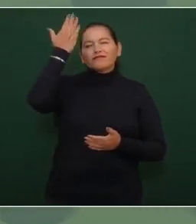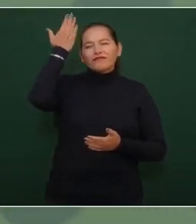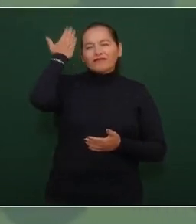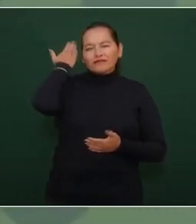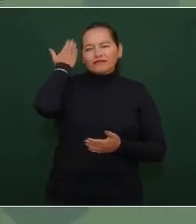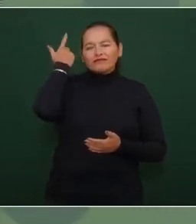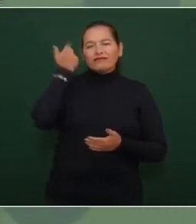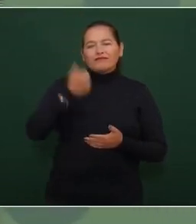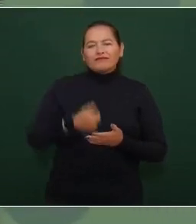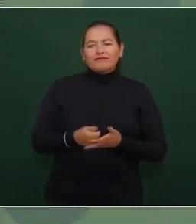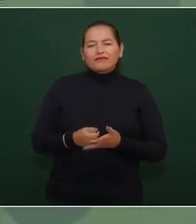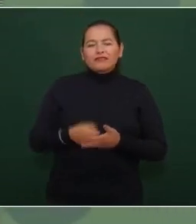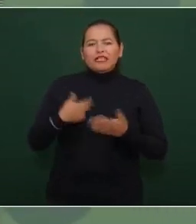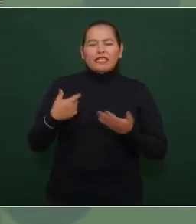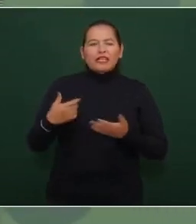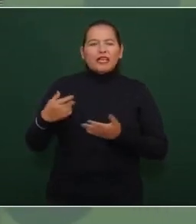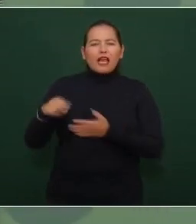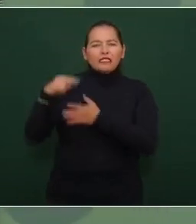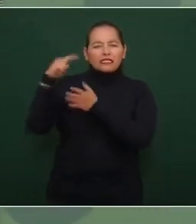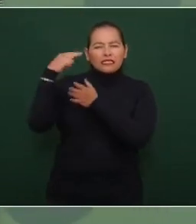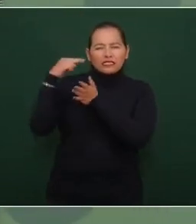en Perote